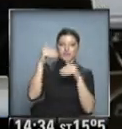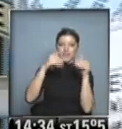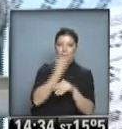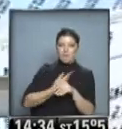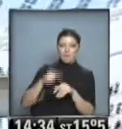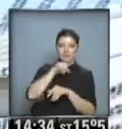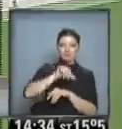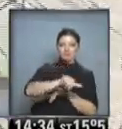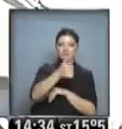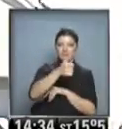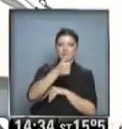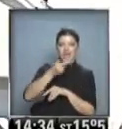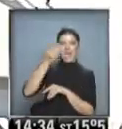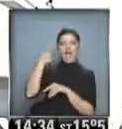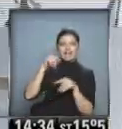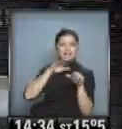1993.